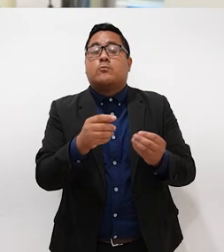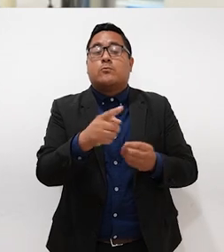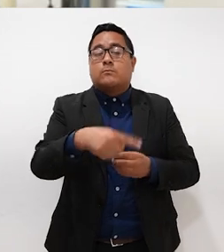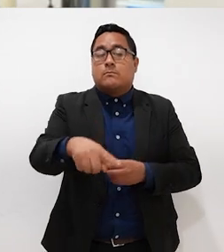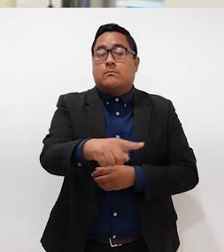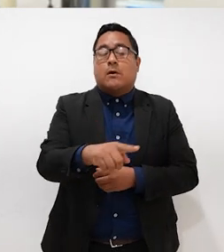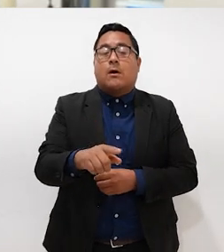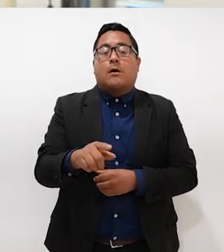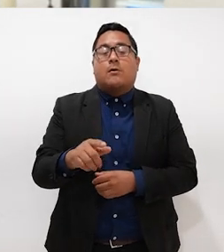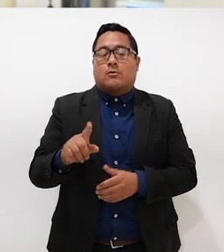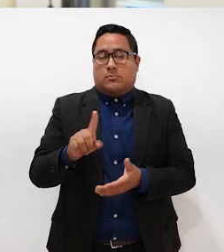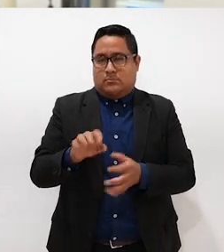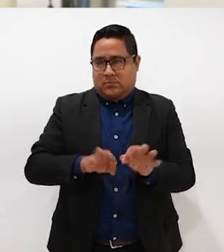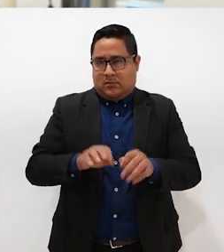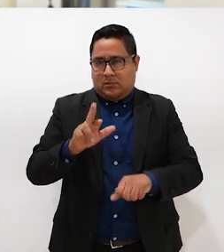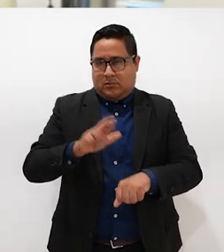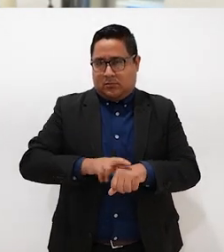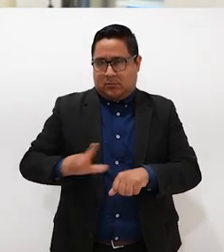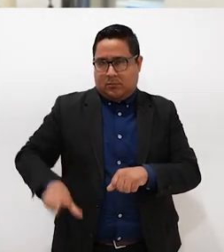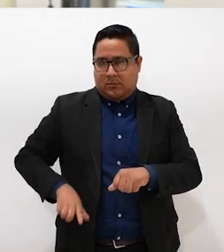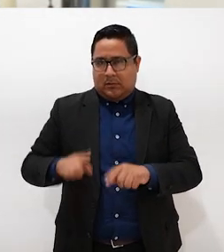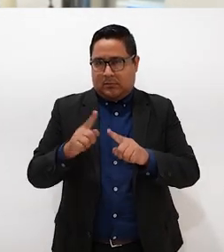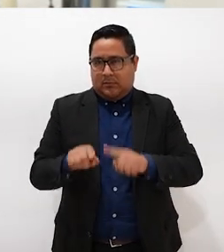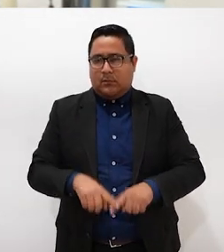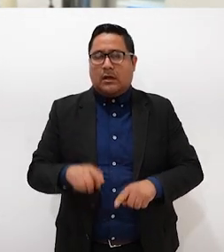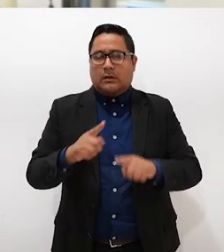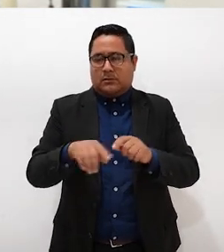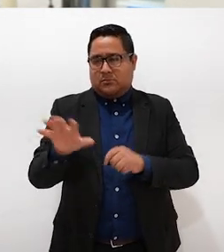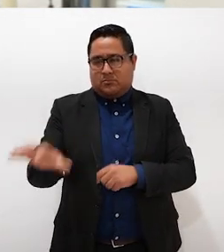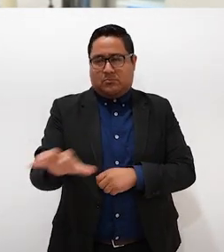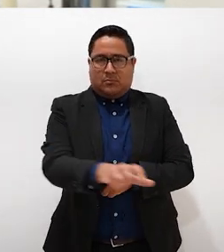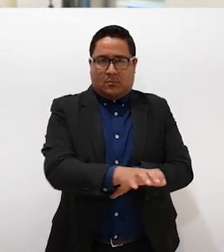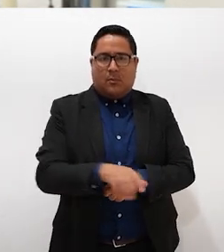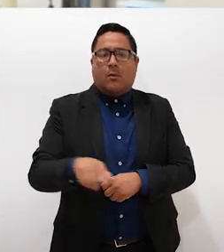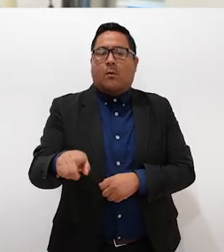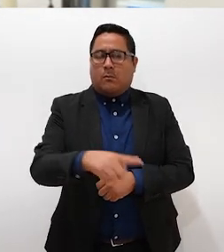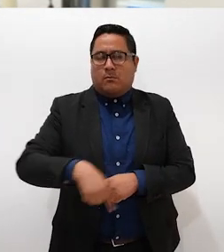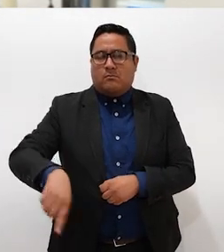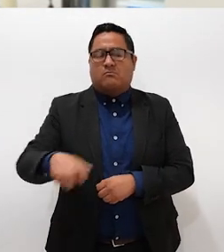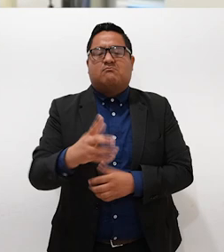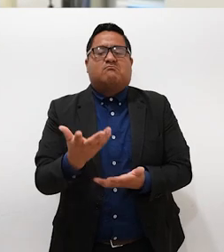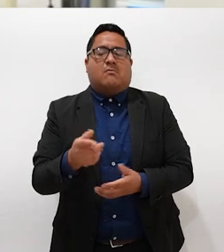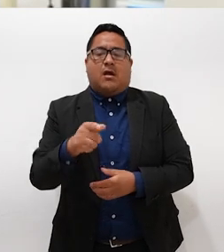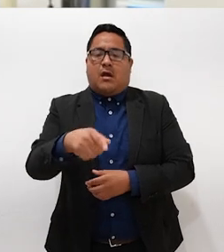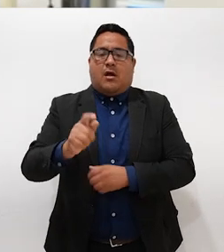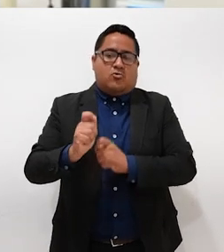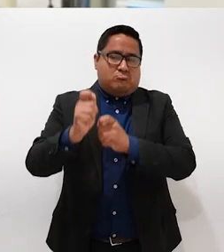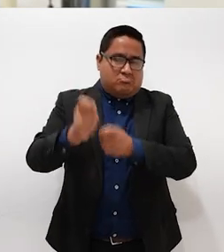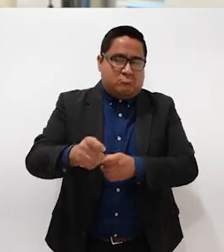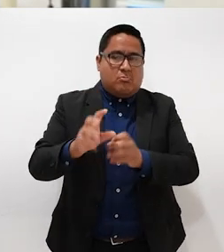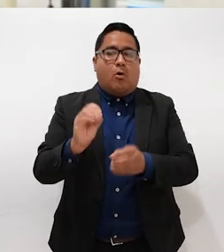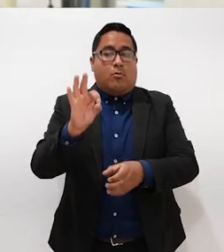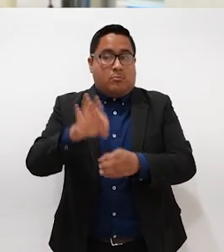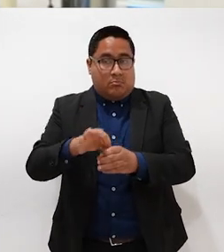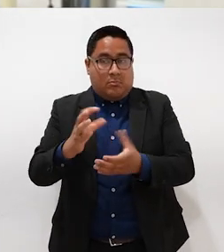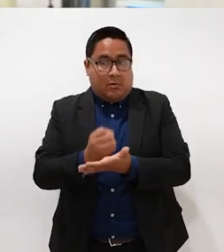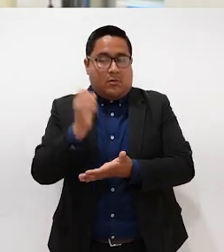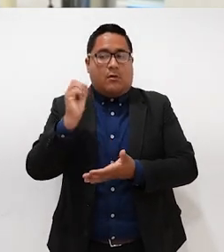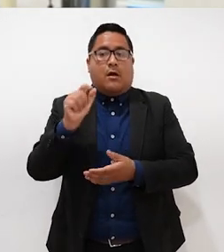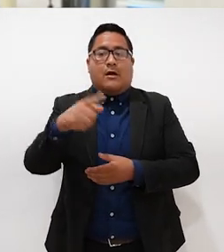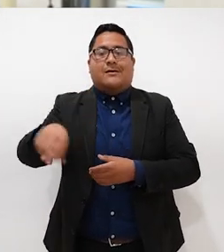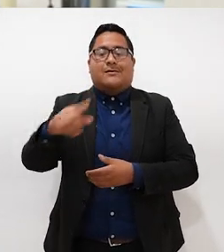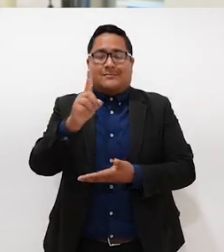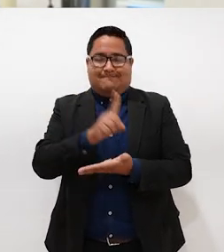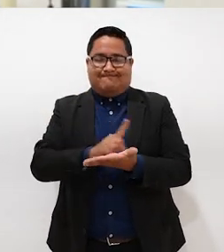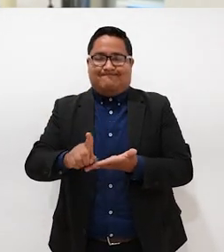y muchas funcionarios y funcionarias que sí en diferentes áreas, ya sea de asignación o de elección, han violentado